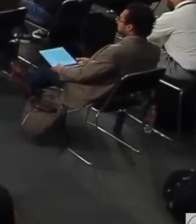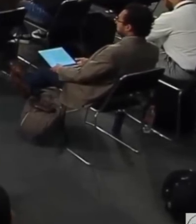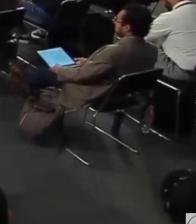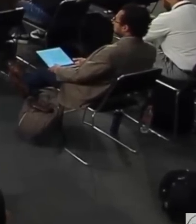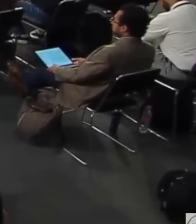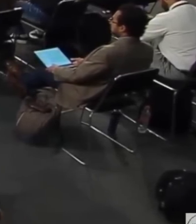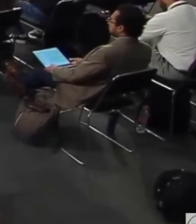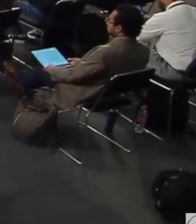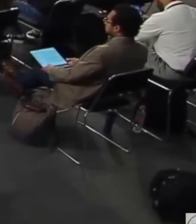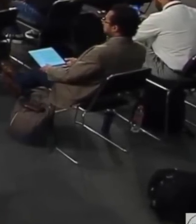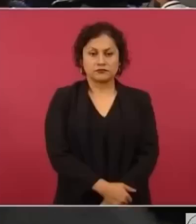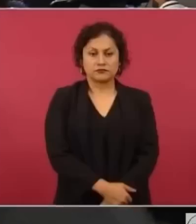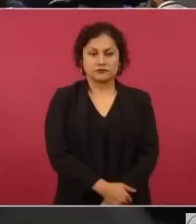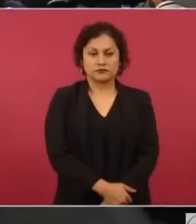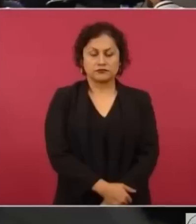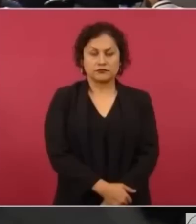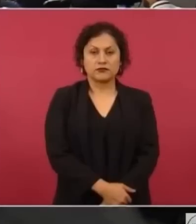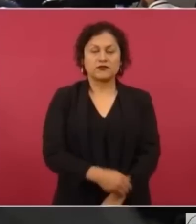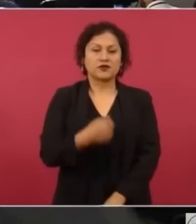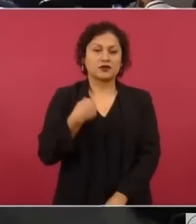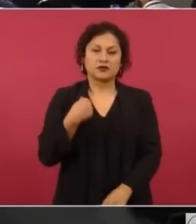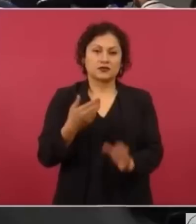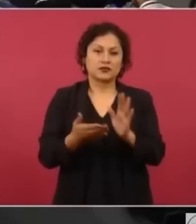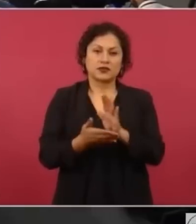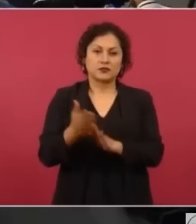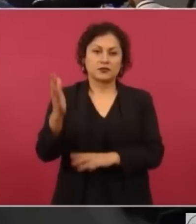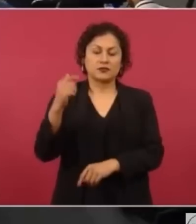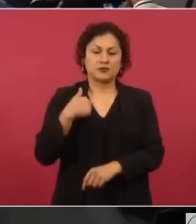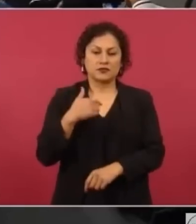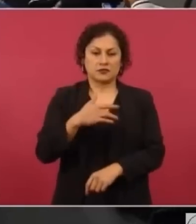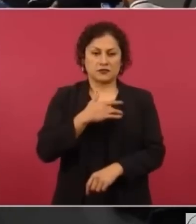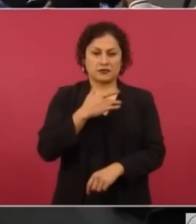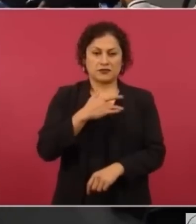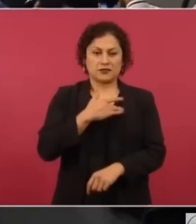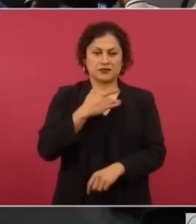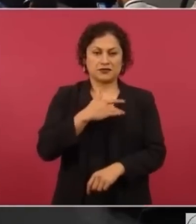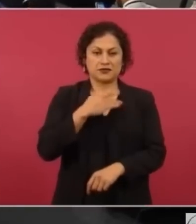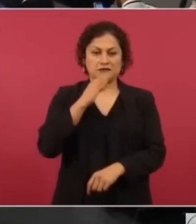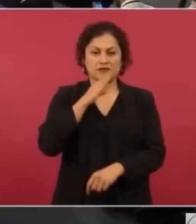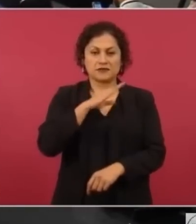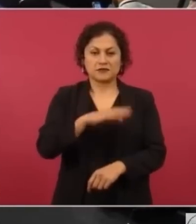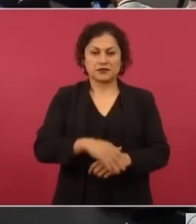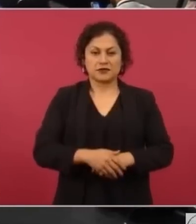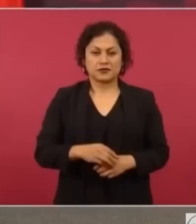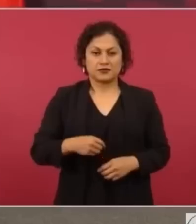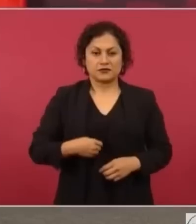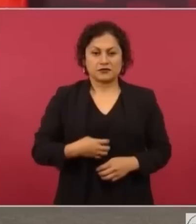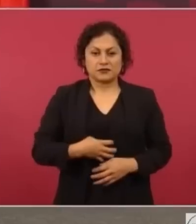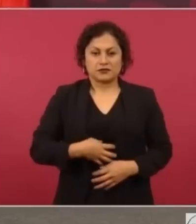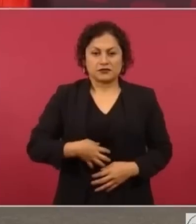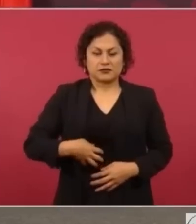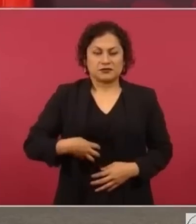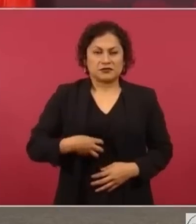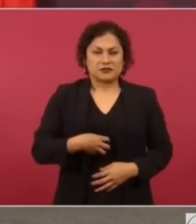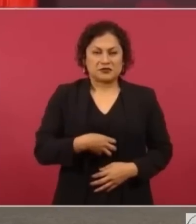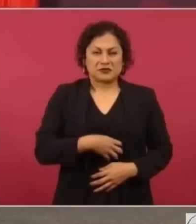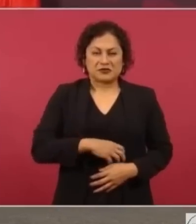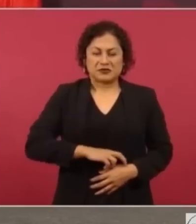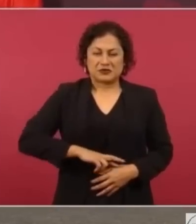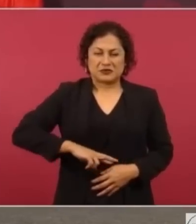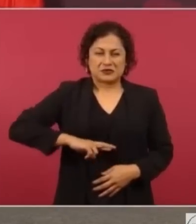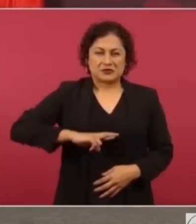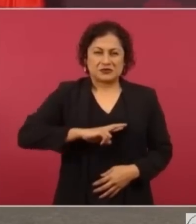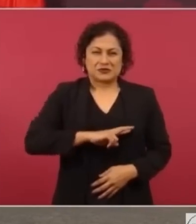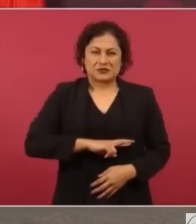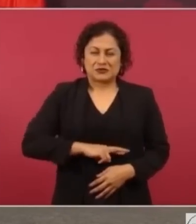Ya, ya, ya me voy, ¿sabes qué? Ya me siento mal, me, me afectó el estómago. Ya es